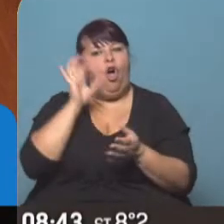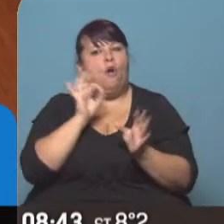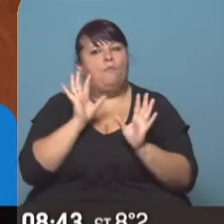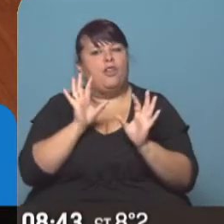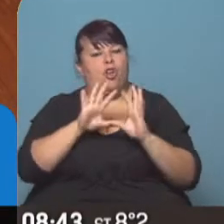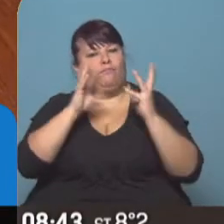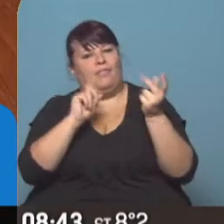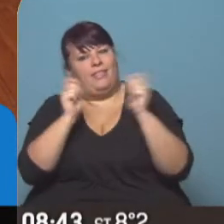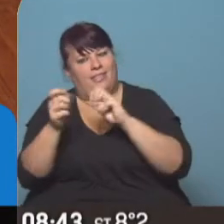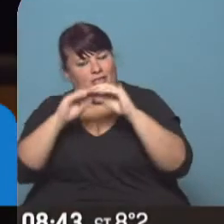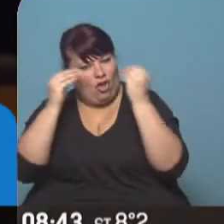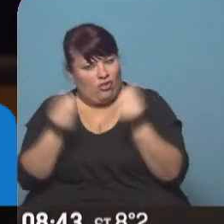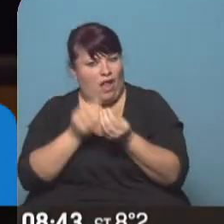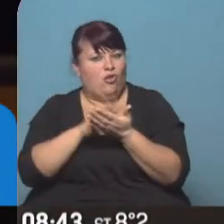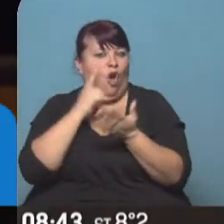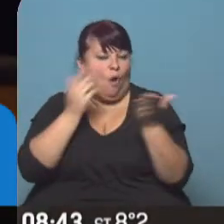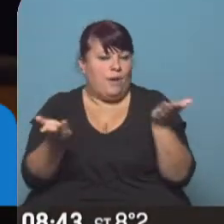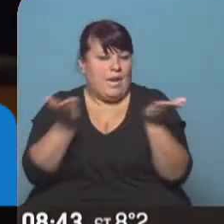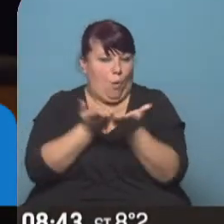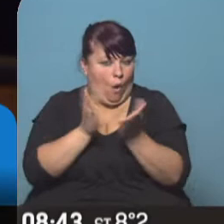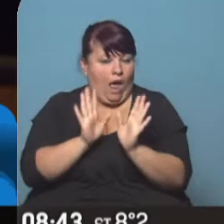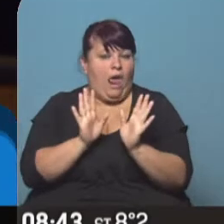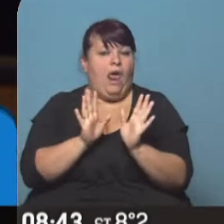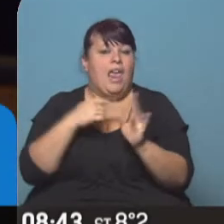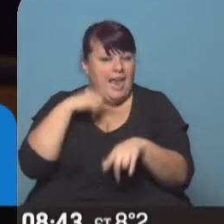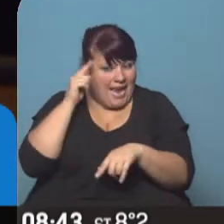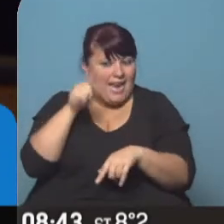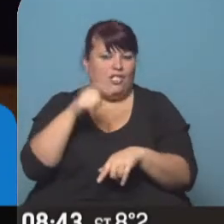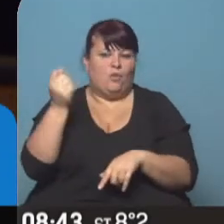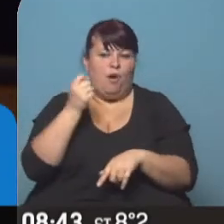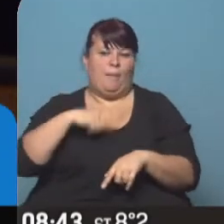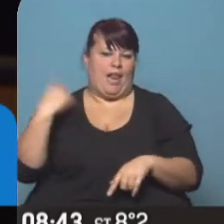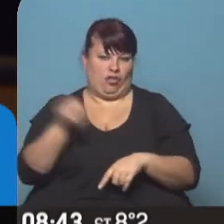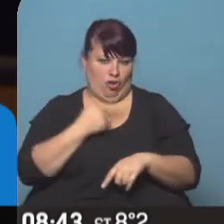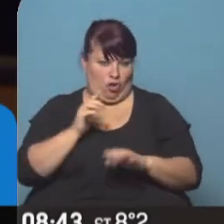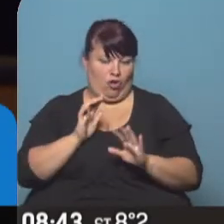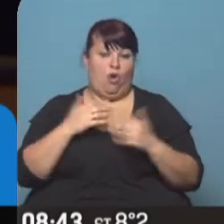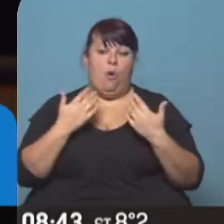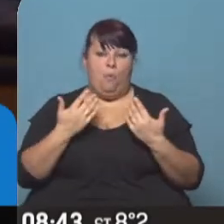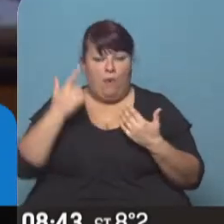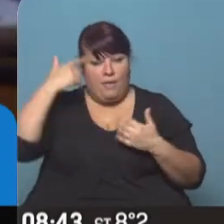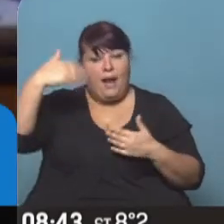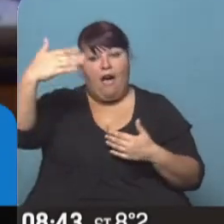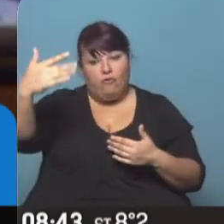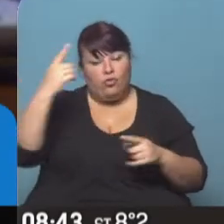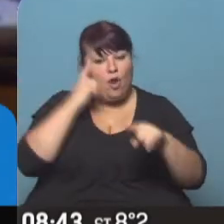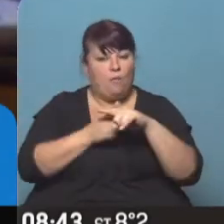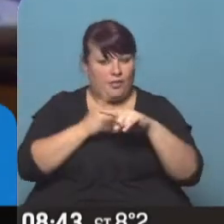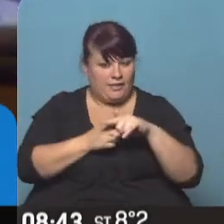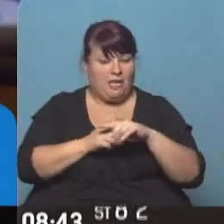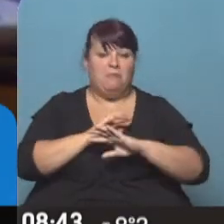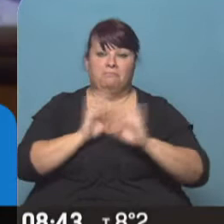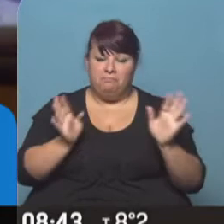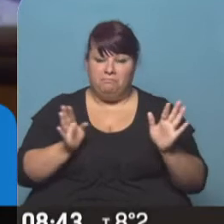complementaria a la de los hombres y creo que eso va a ser bueno para todos y podemos mirar el futuro con optimismo. Así